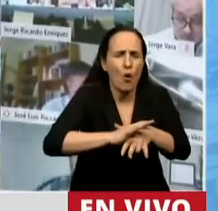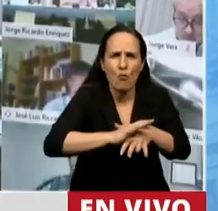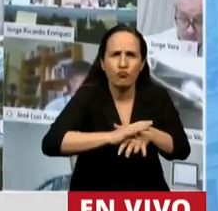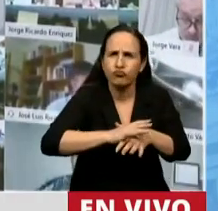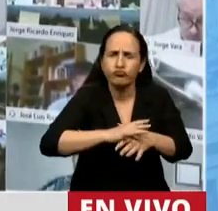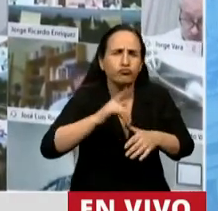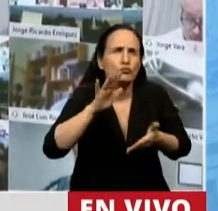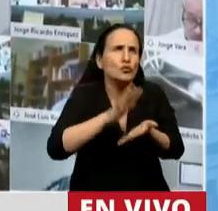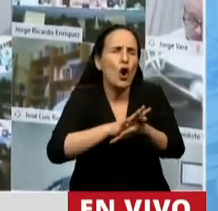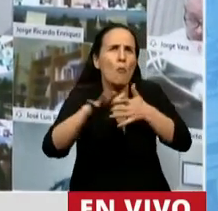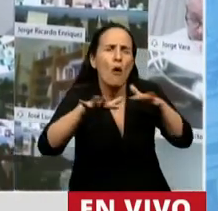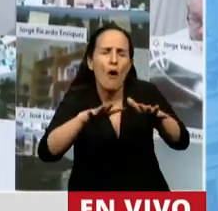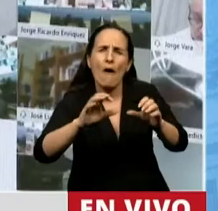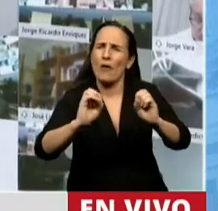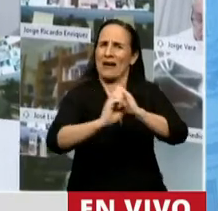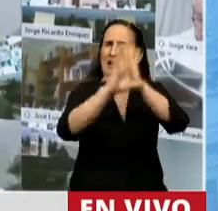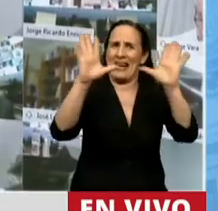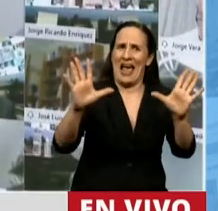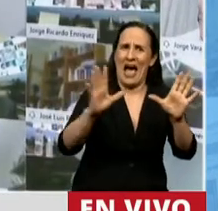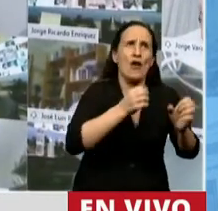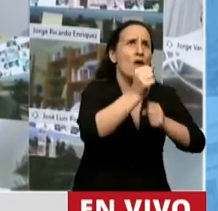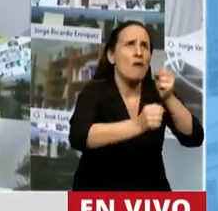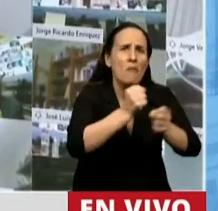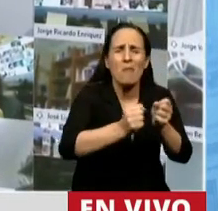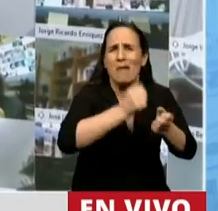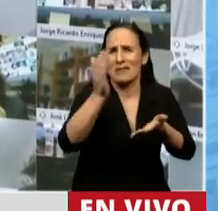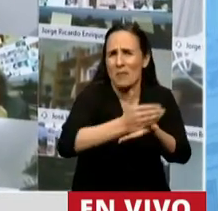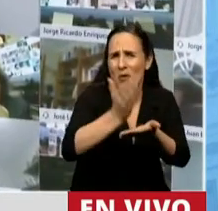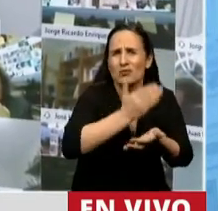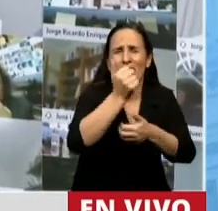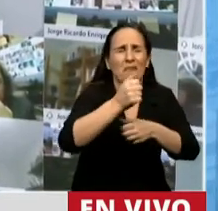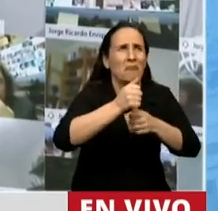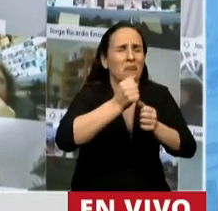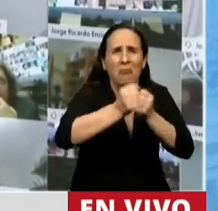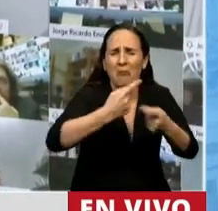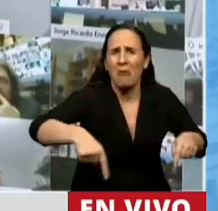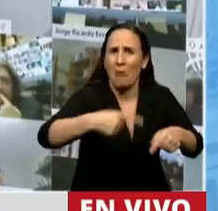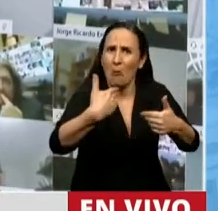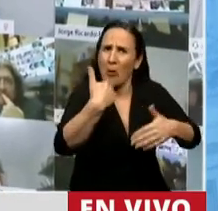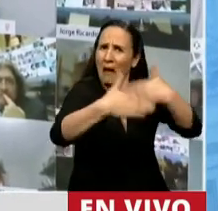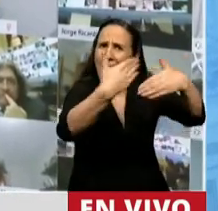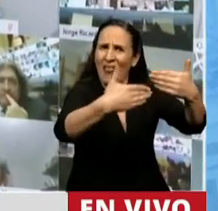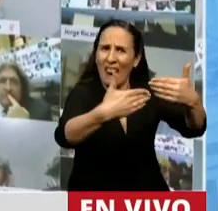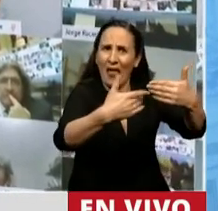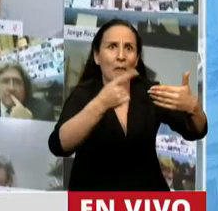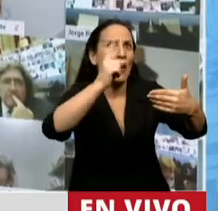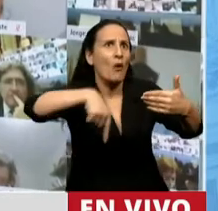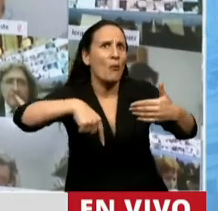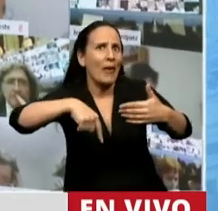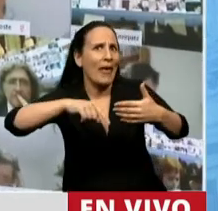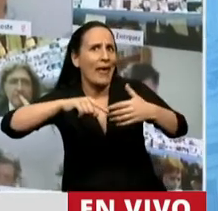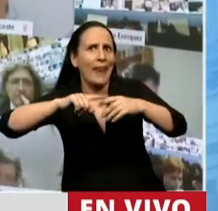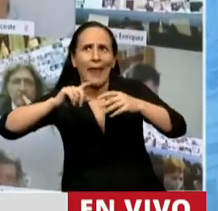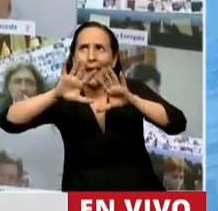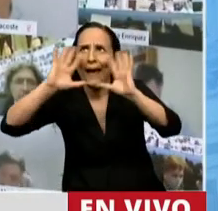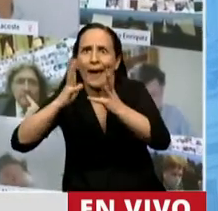actividades productivas en nuestro país para que se puedan desarrollar sin comprometer lo que es la disponibilidad de nuestros